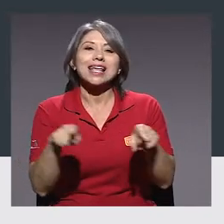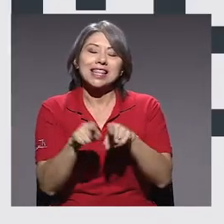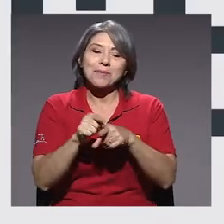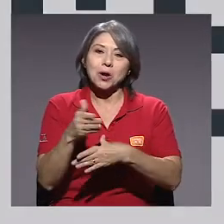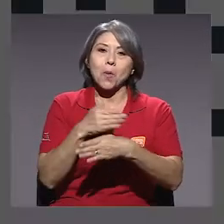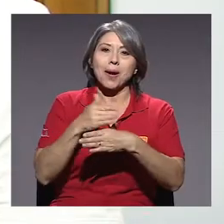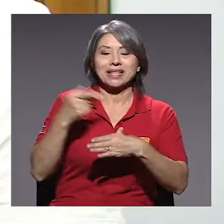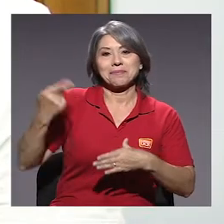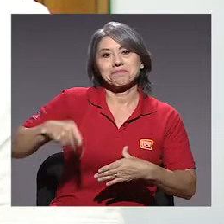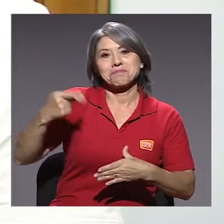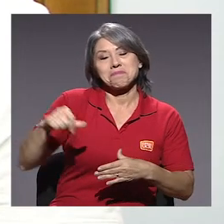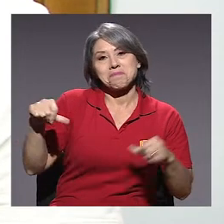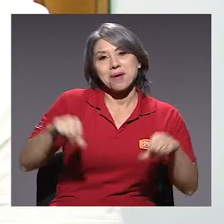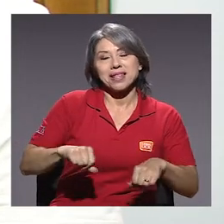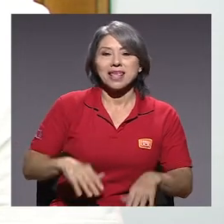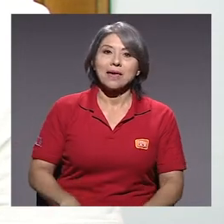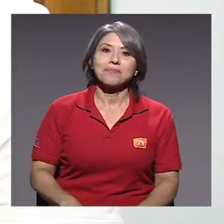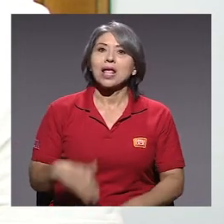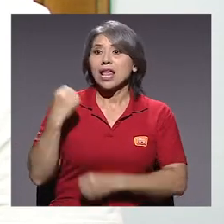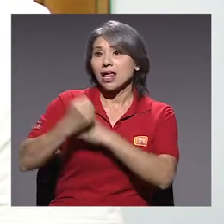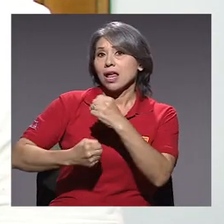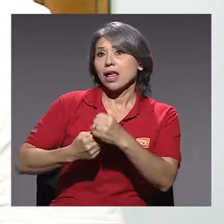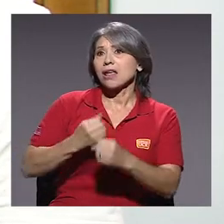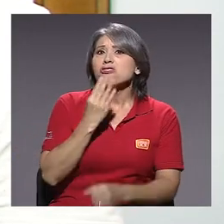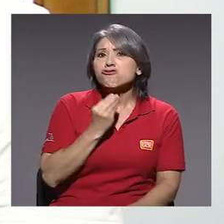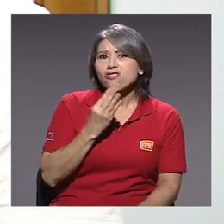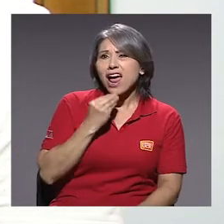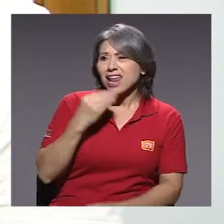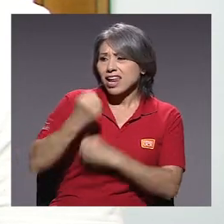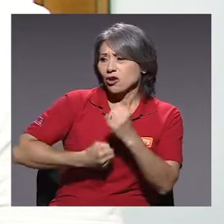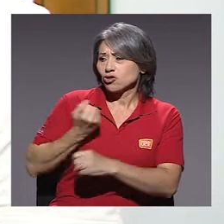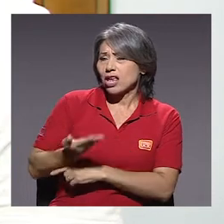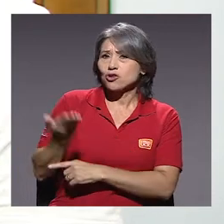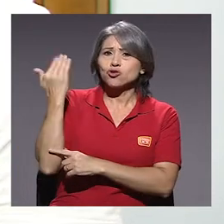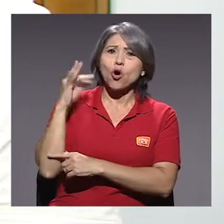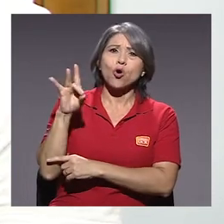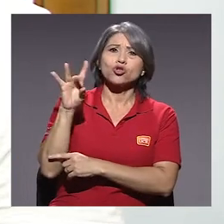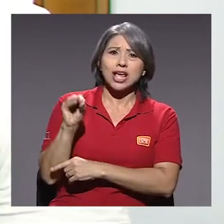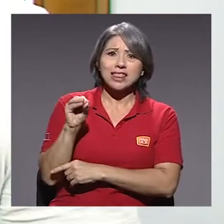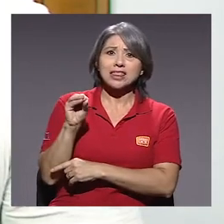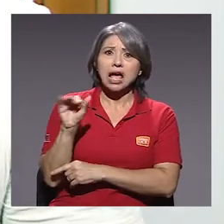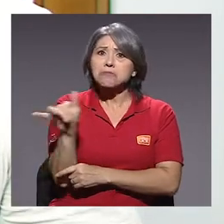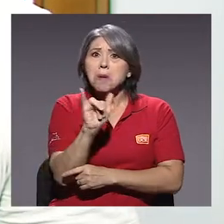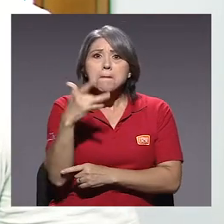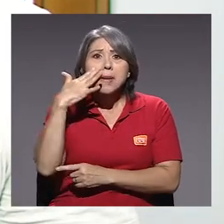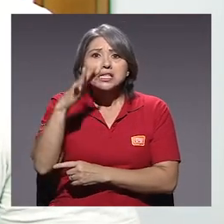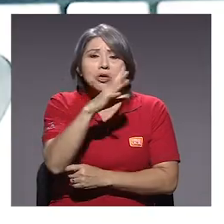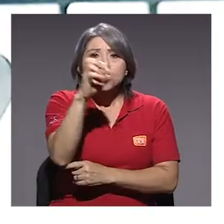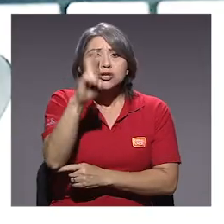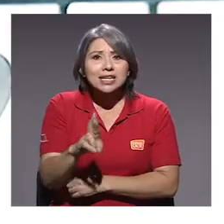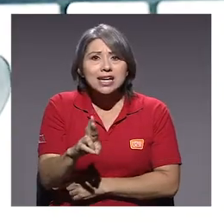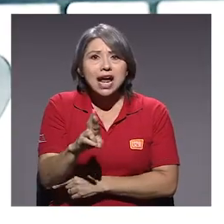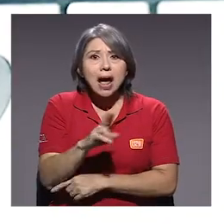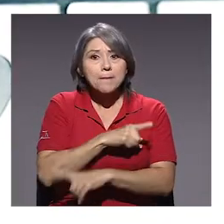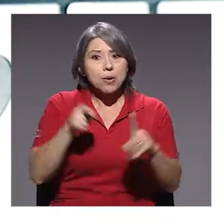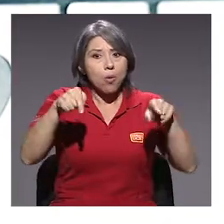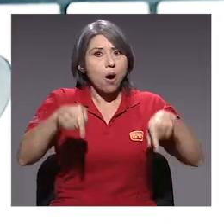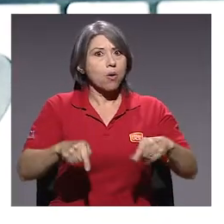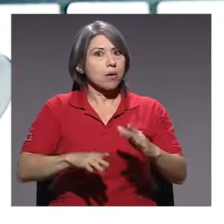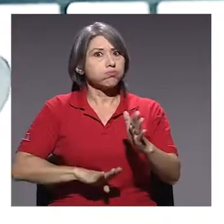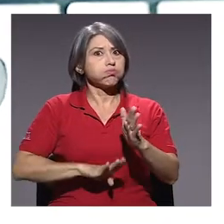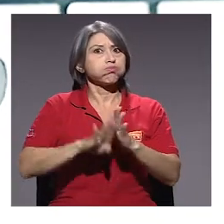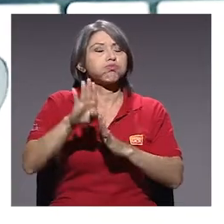riesgos de pérdida. Israel en los 80 era un Estado como Costa Rica o más agrario y hoy es una